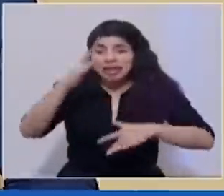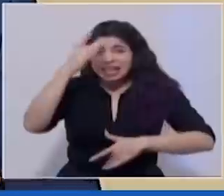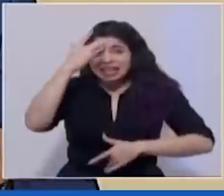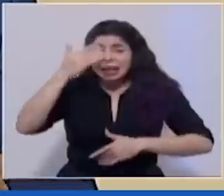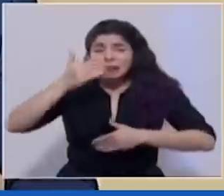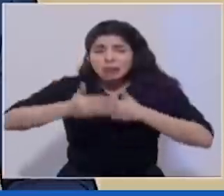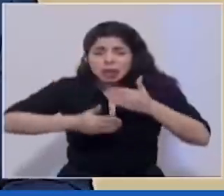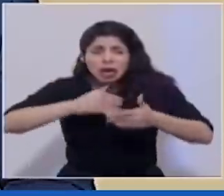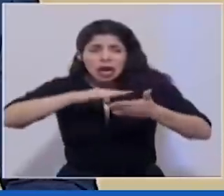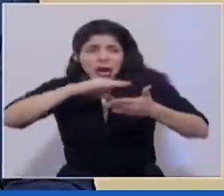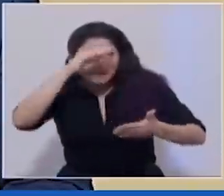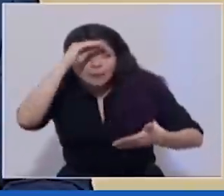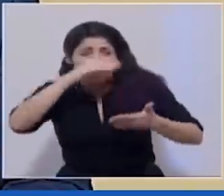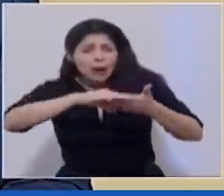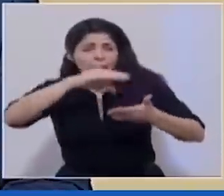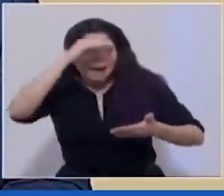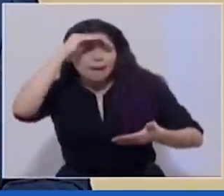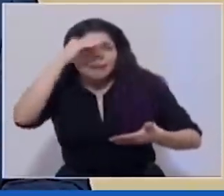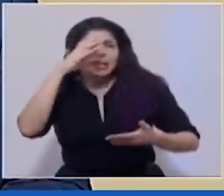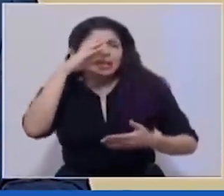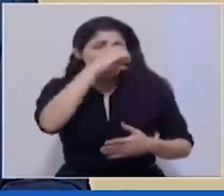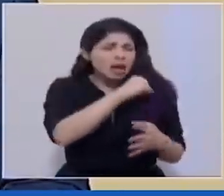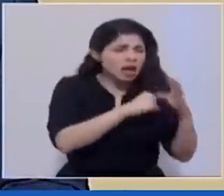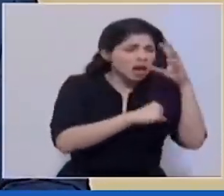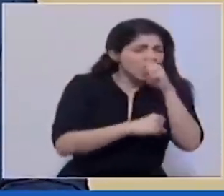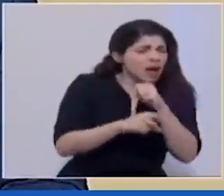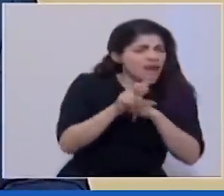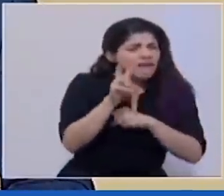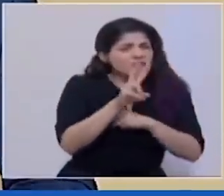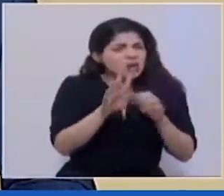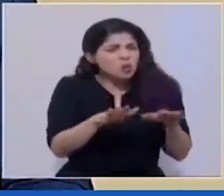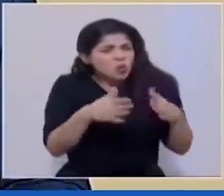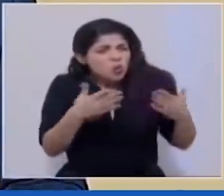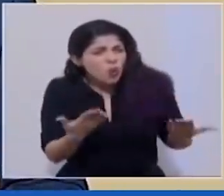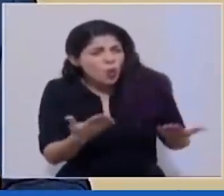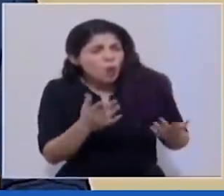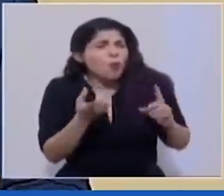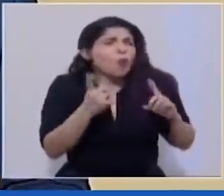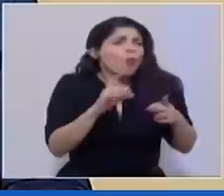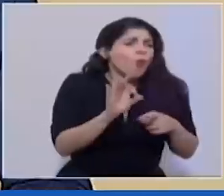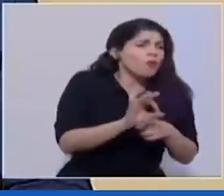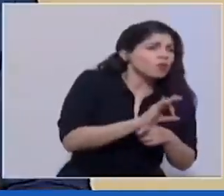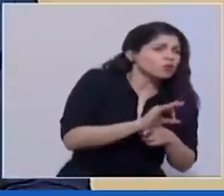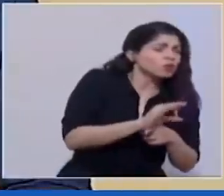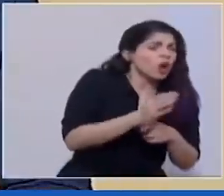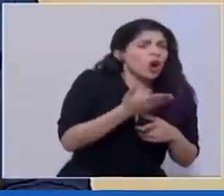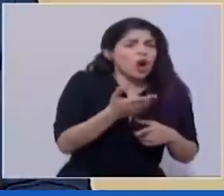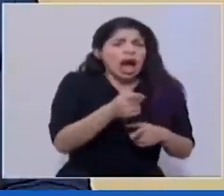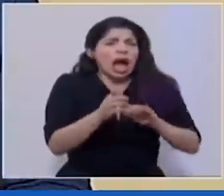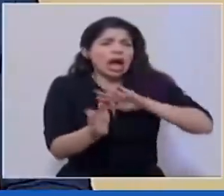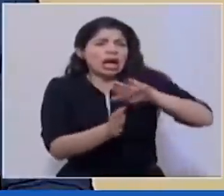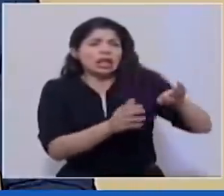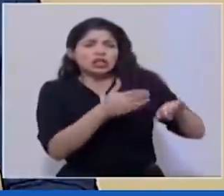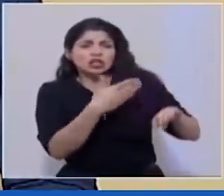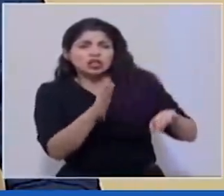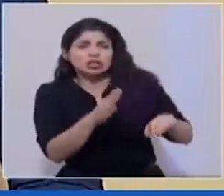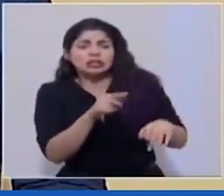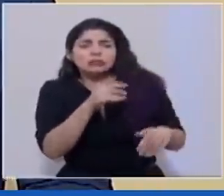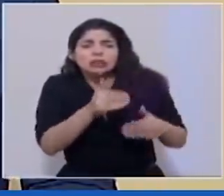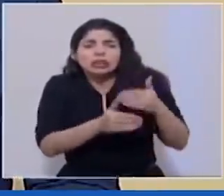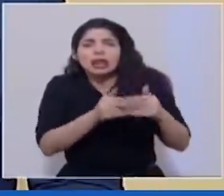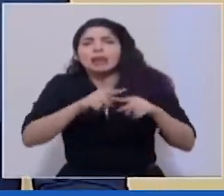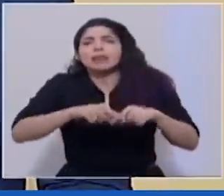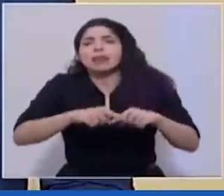aprendiendo en donde hemos ido enterándonos del comportamiento del virus de cosas que sirven cosas que no sirven cosas que tenemos que ir ponderando conforme pasa